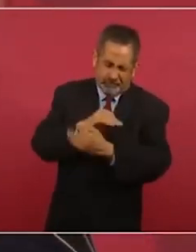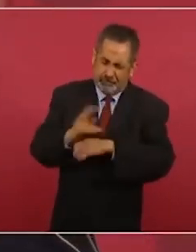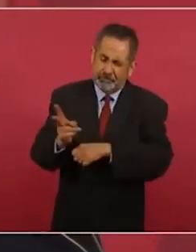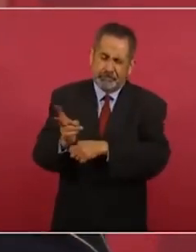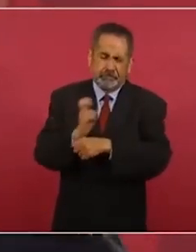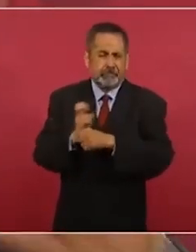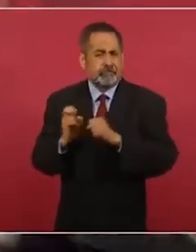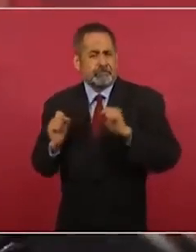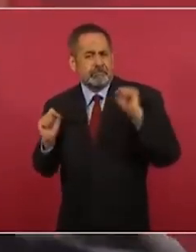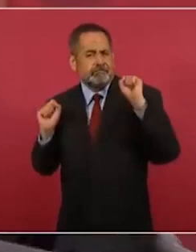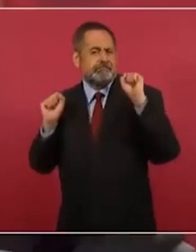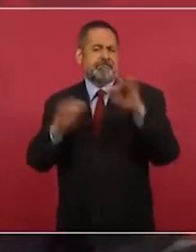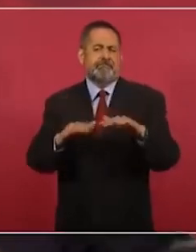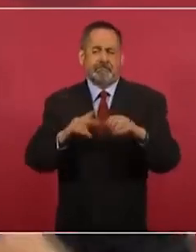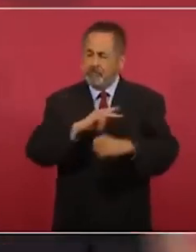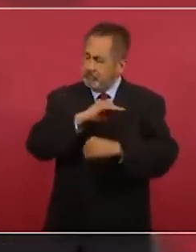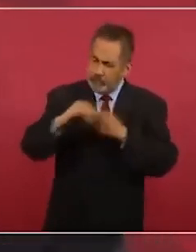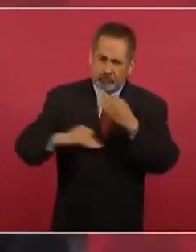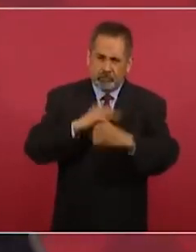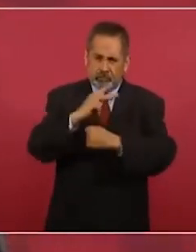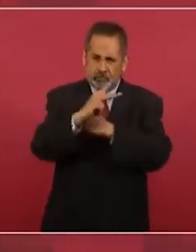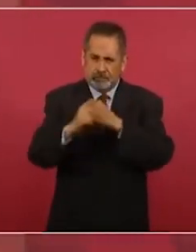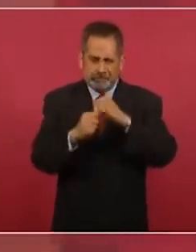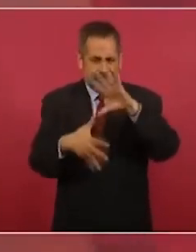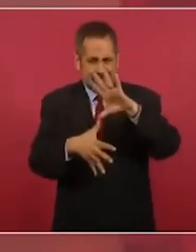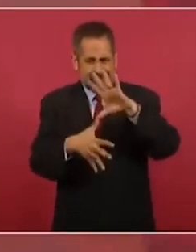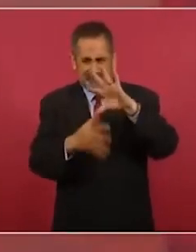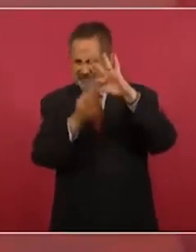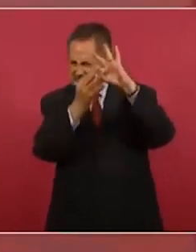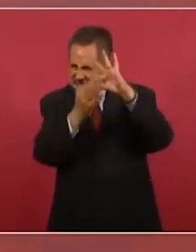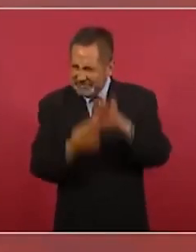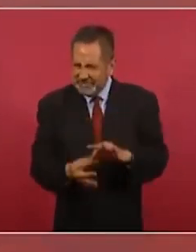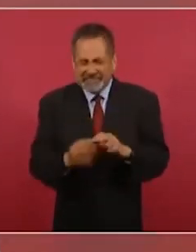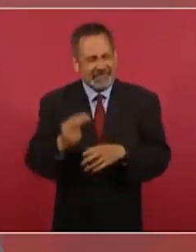porque necesitamos unirnos.